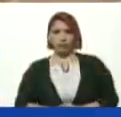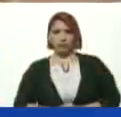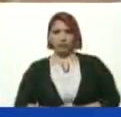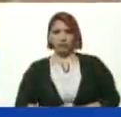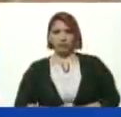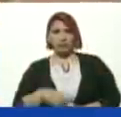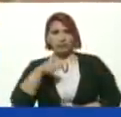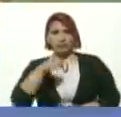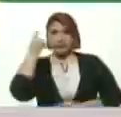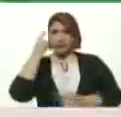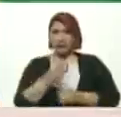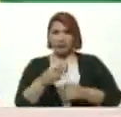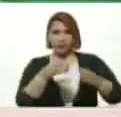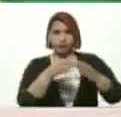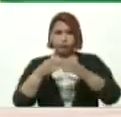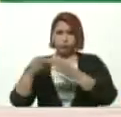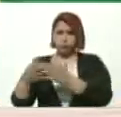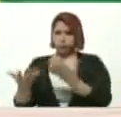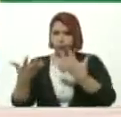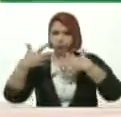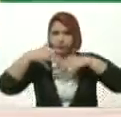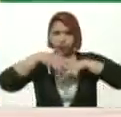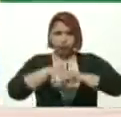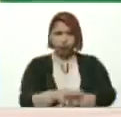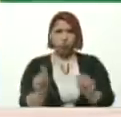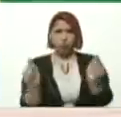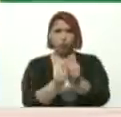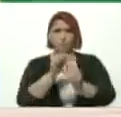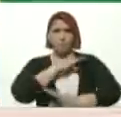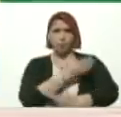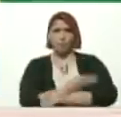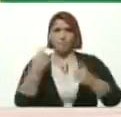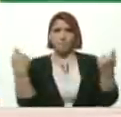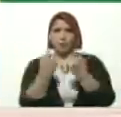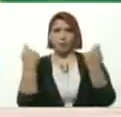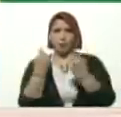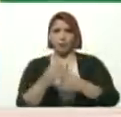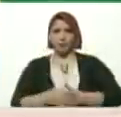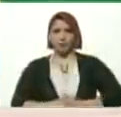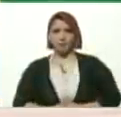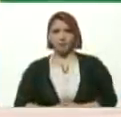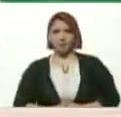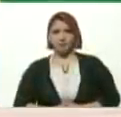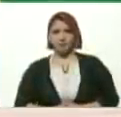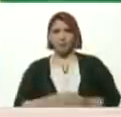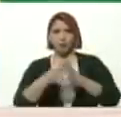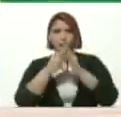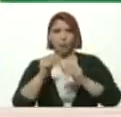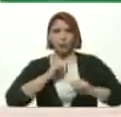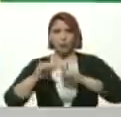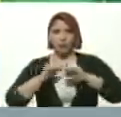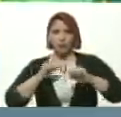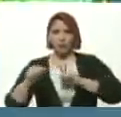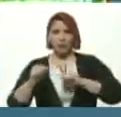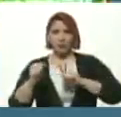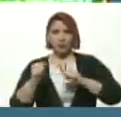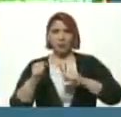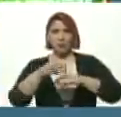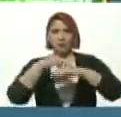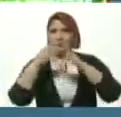Tiene que haber Una organización De articulación Con el poder popular Con todo el movimiento Magisterial